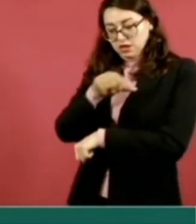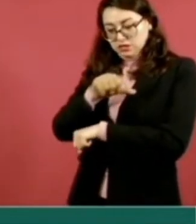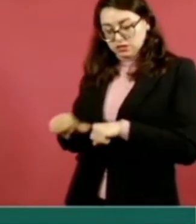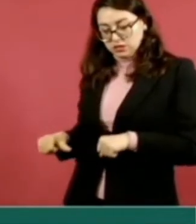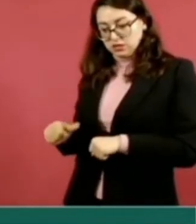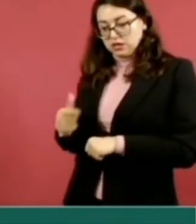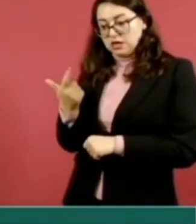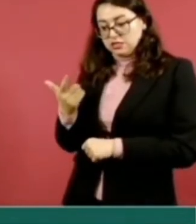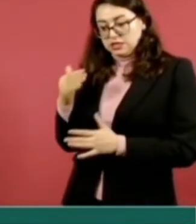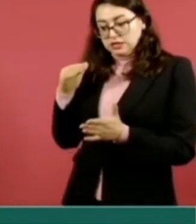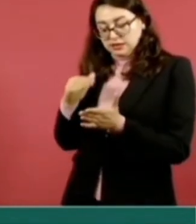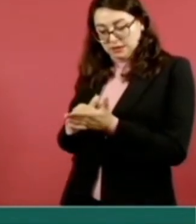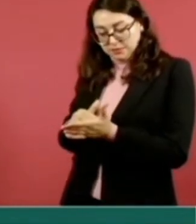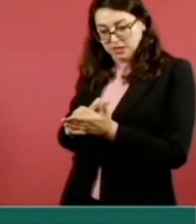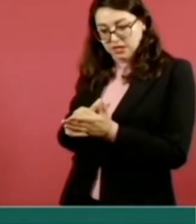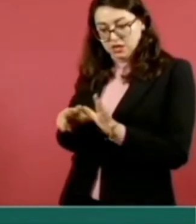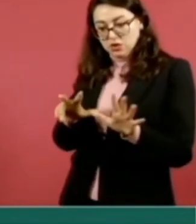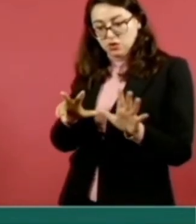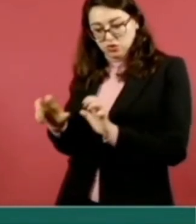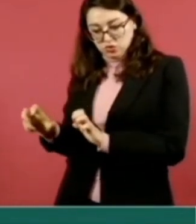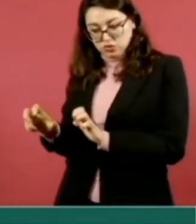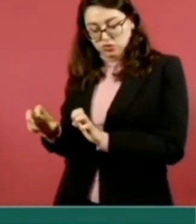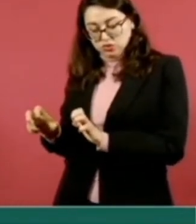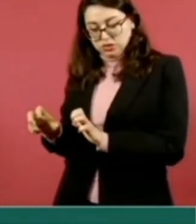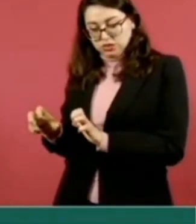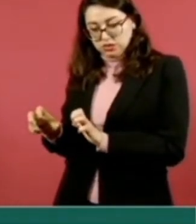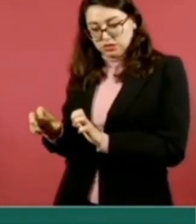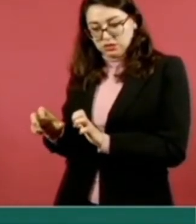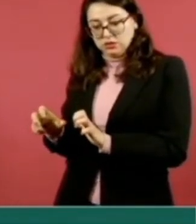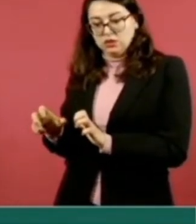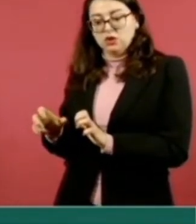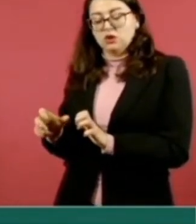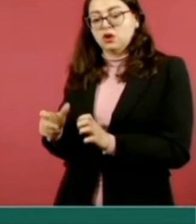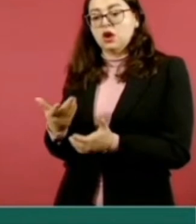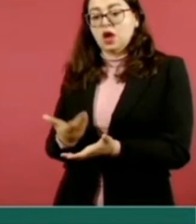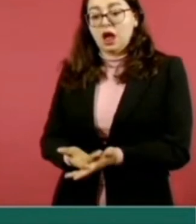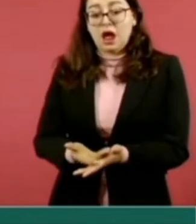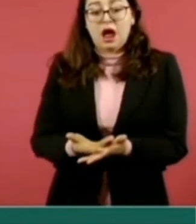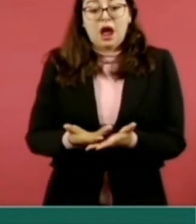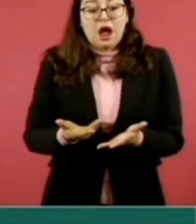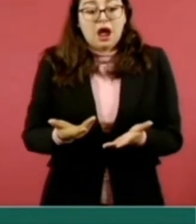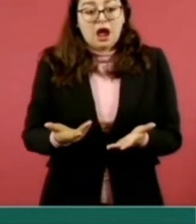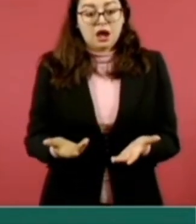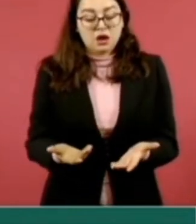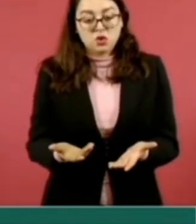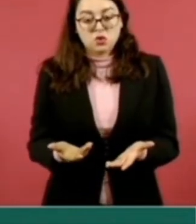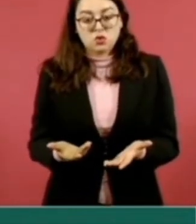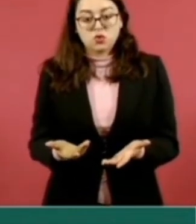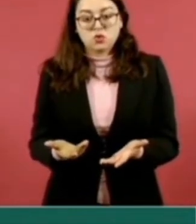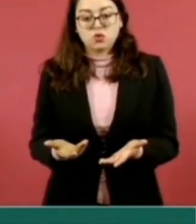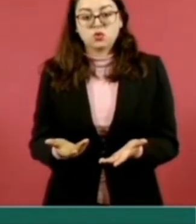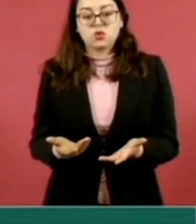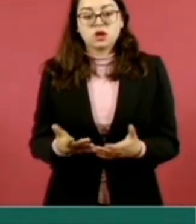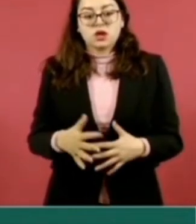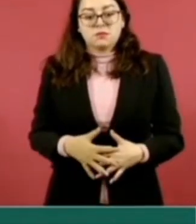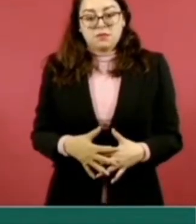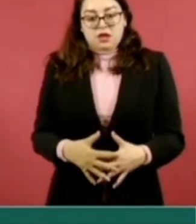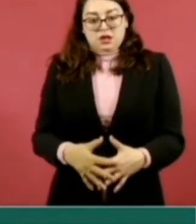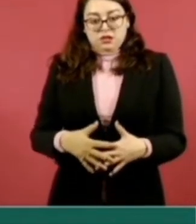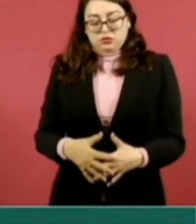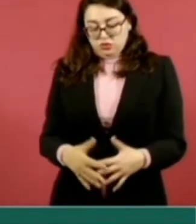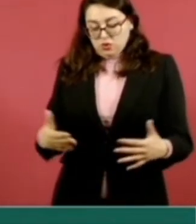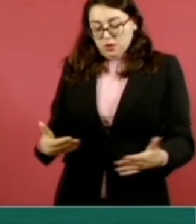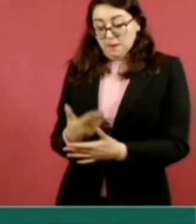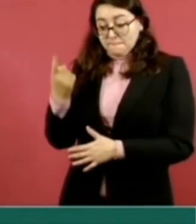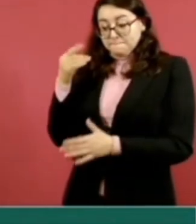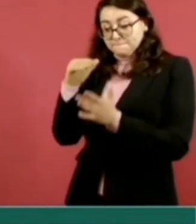7 mil 849 cirugías en promedio en el último trimestre, por cada mes. Y los partos atendidos de mil